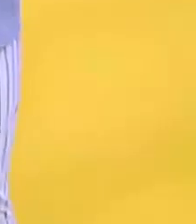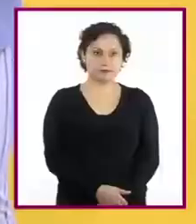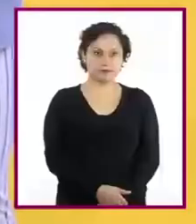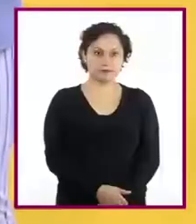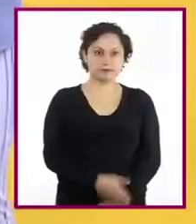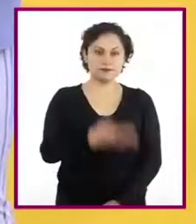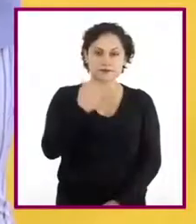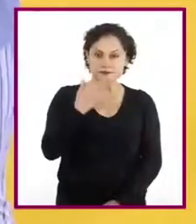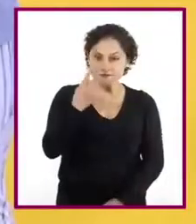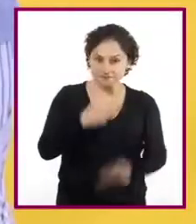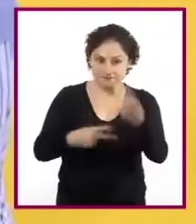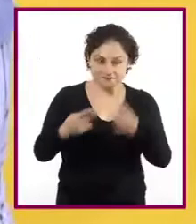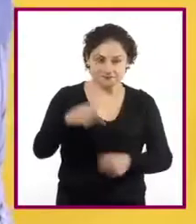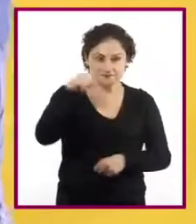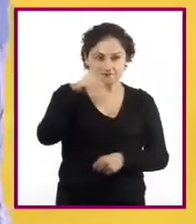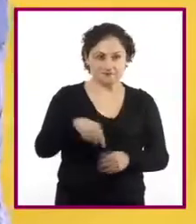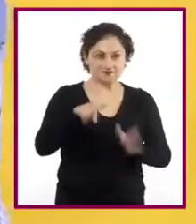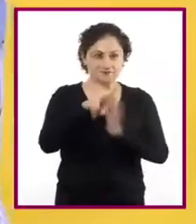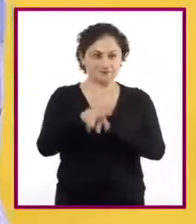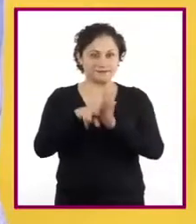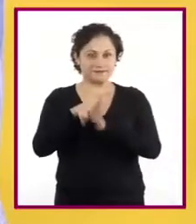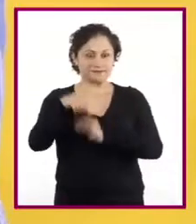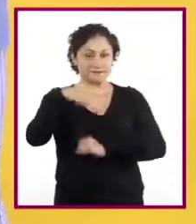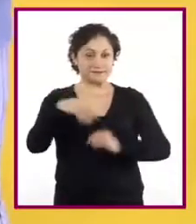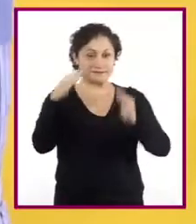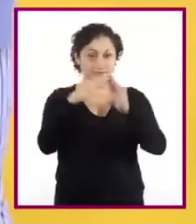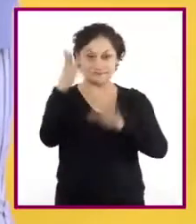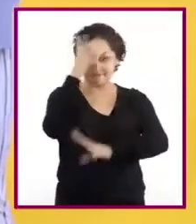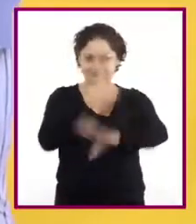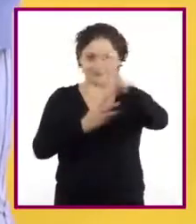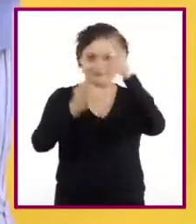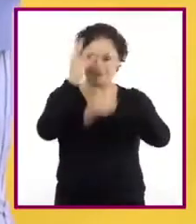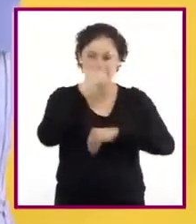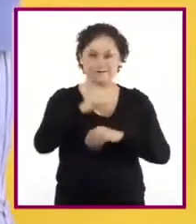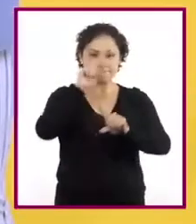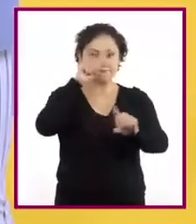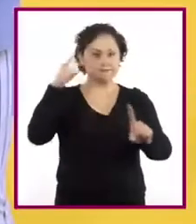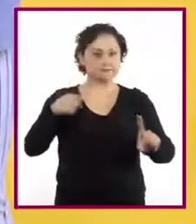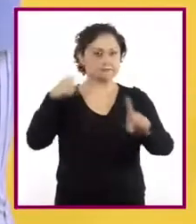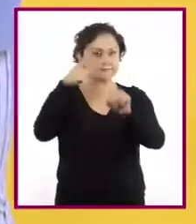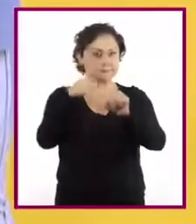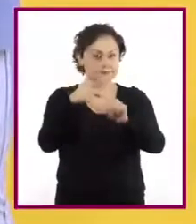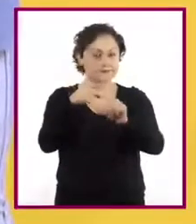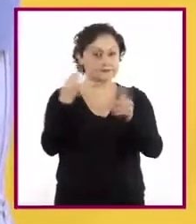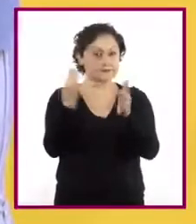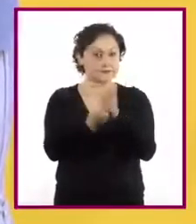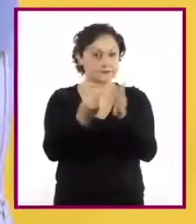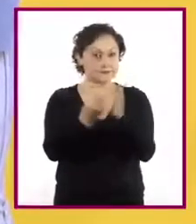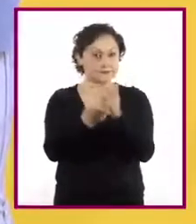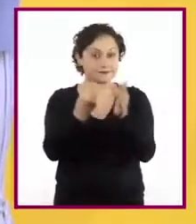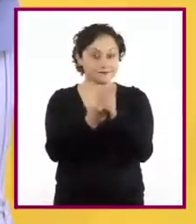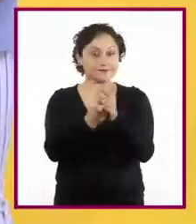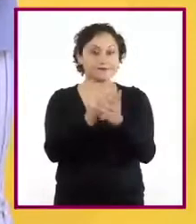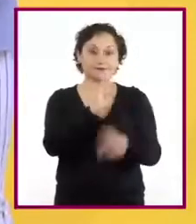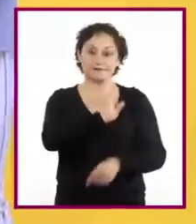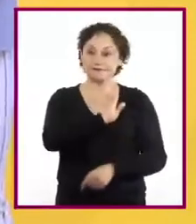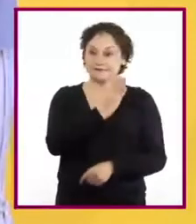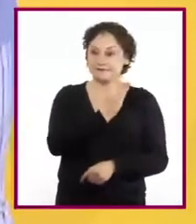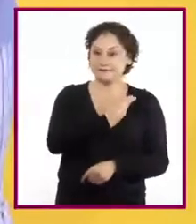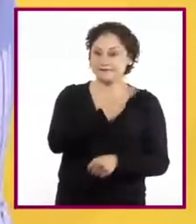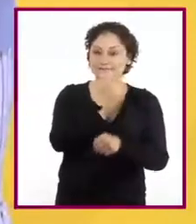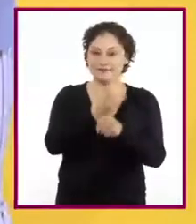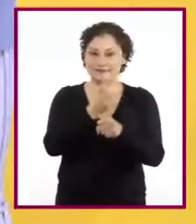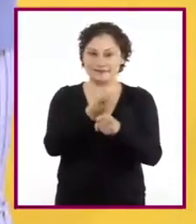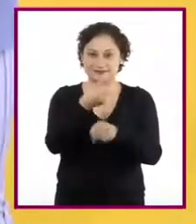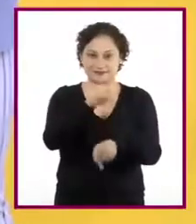Bienvenidos y bienvenidos a esta sesión de Aprende en Casa, destinada a la Asignatura de Lengua Materna Español de Segundo